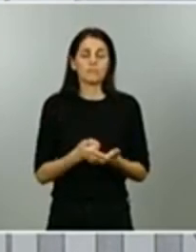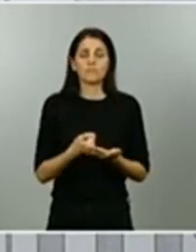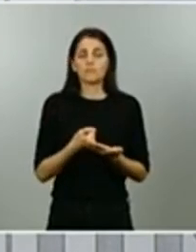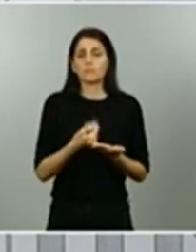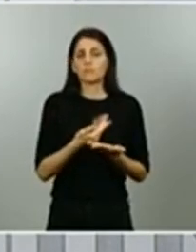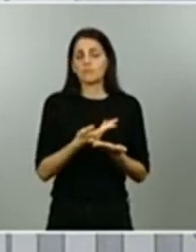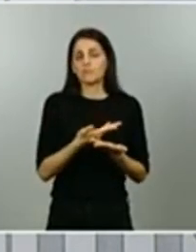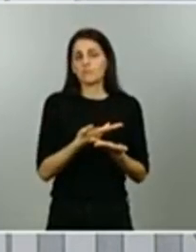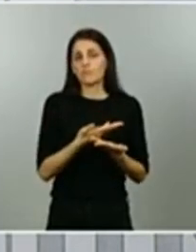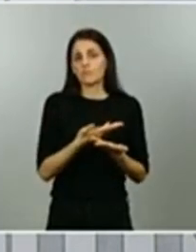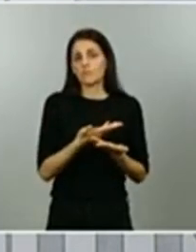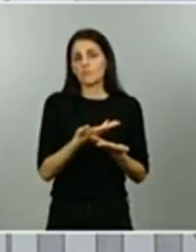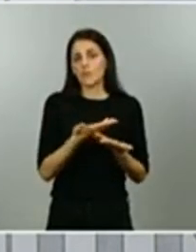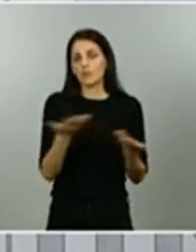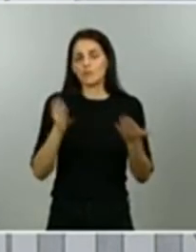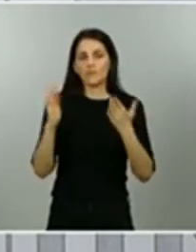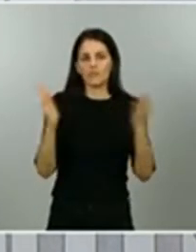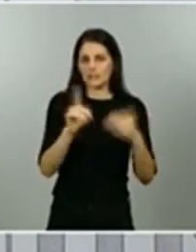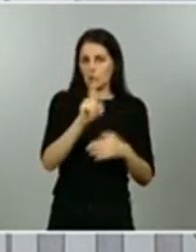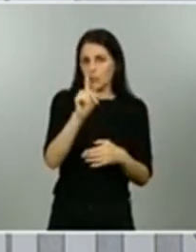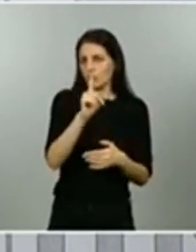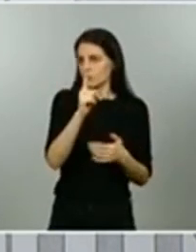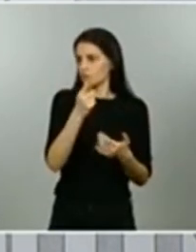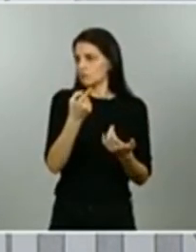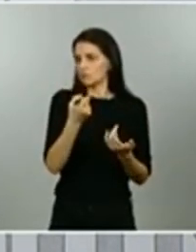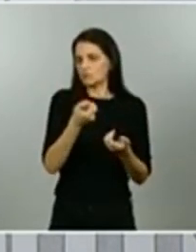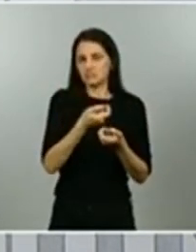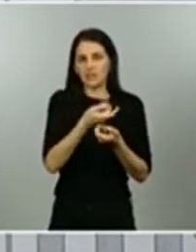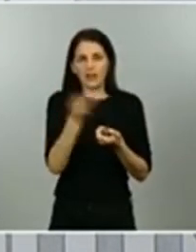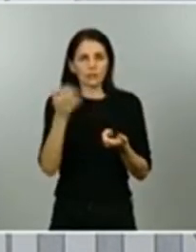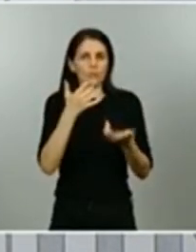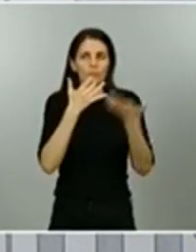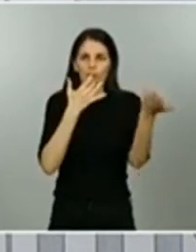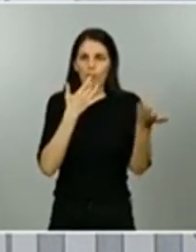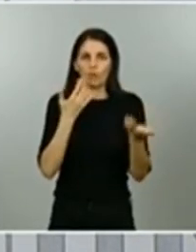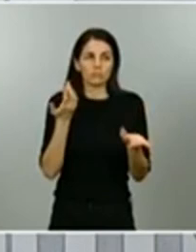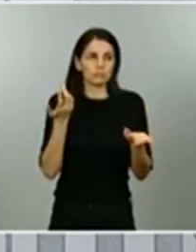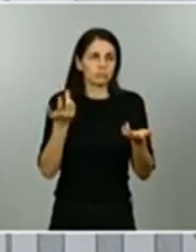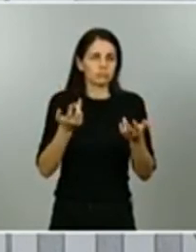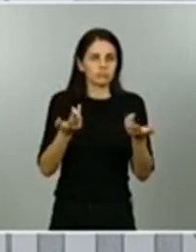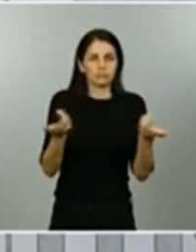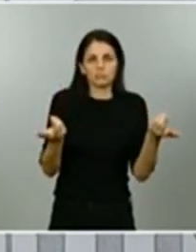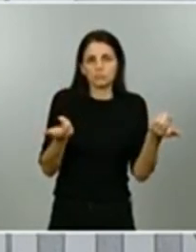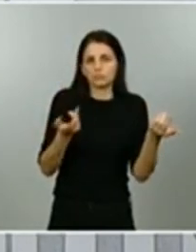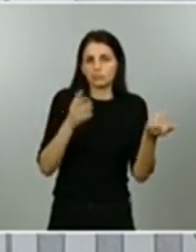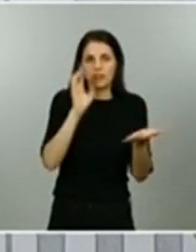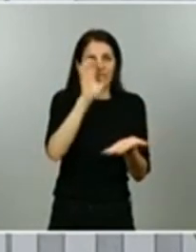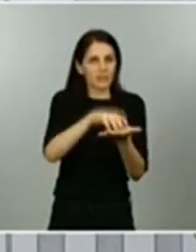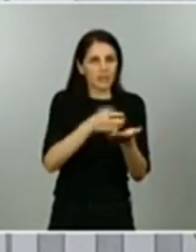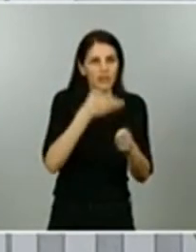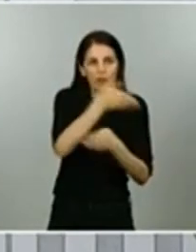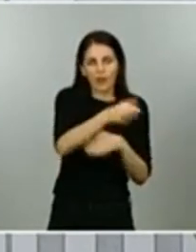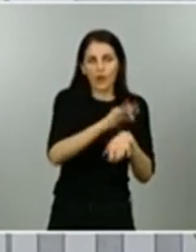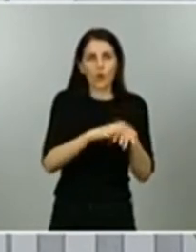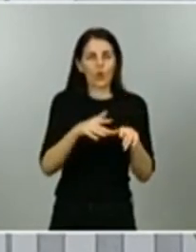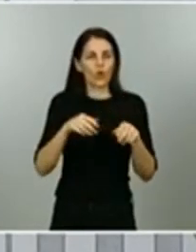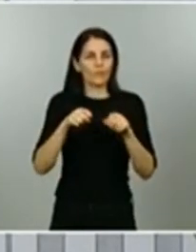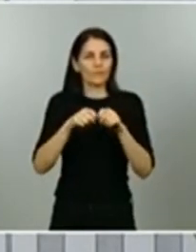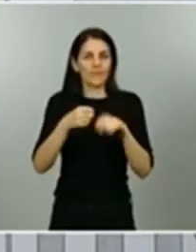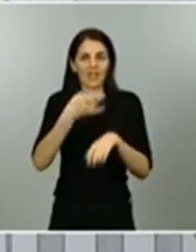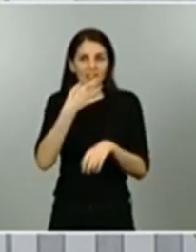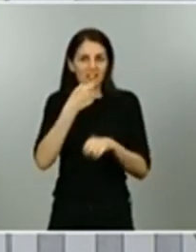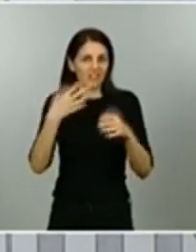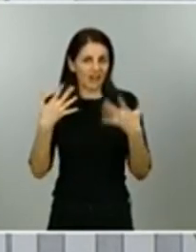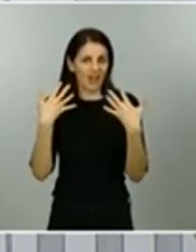permitidas en fase 1 pues ir a un establecimiento ir a una terraza asistir a un velatorio reunirse con